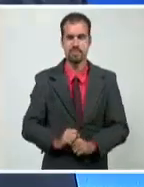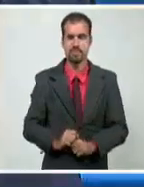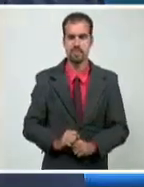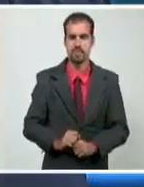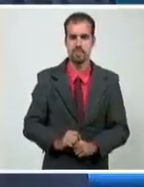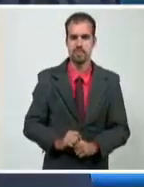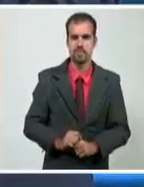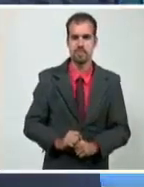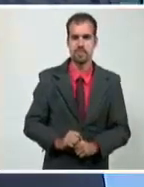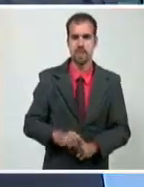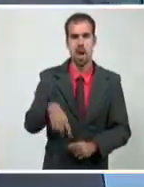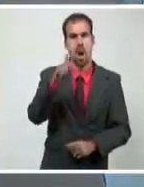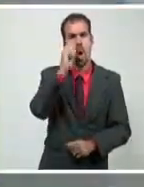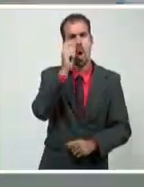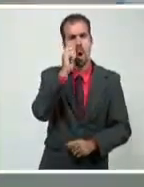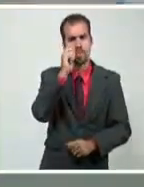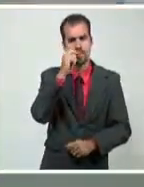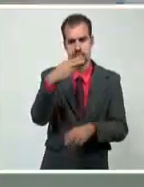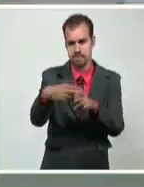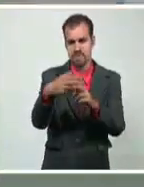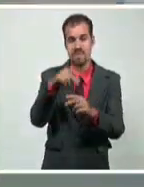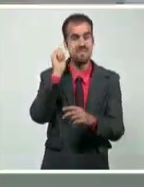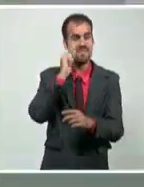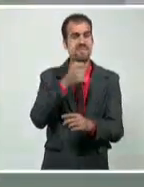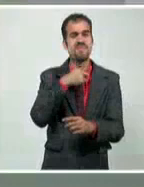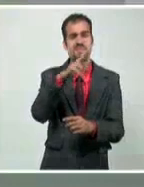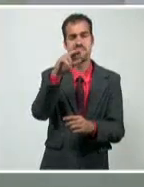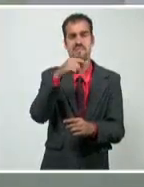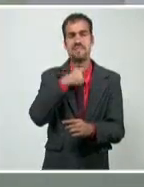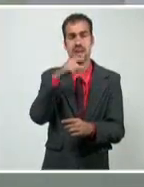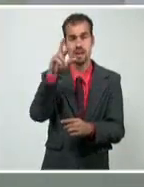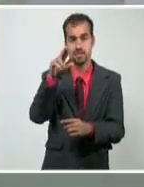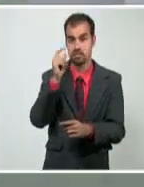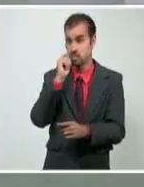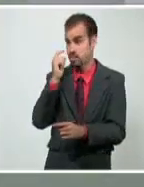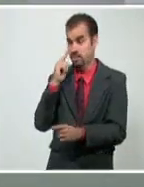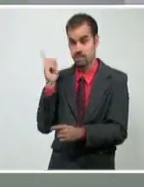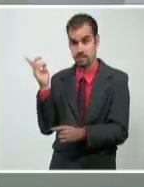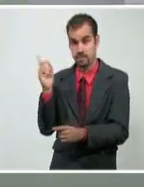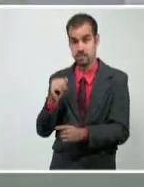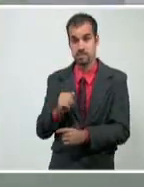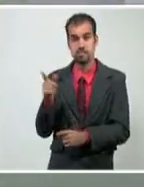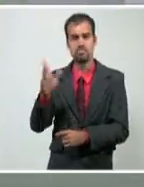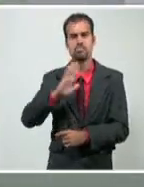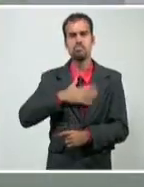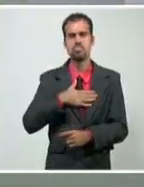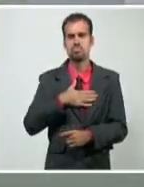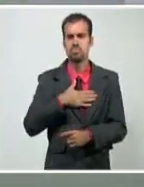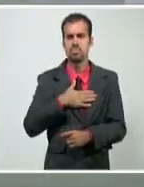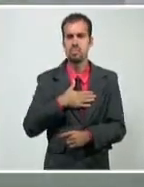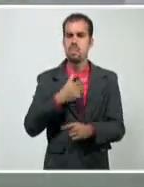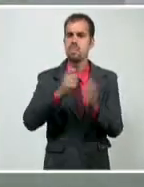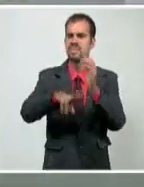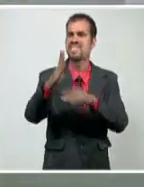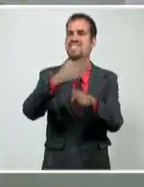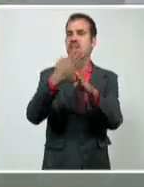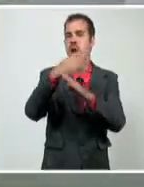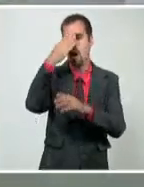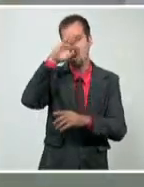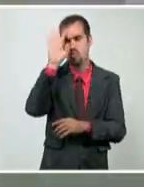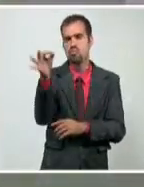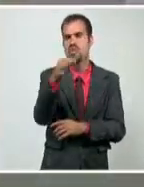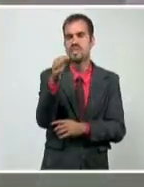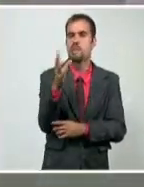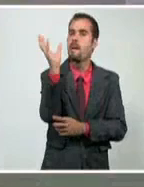Ferrer. Esta persona, aquí la ven, es natural del municipio de Mella, Santiago de Cuba, sancionado por